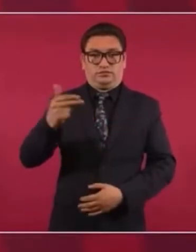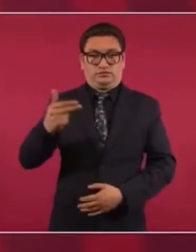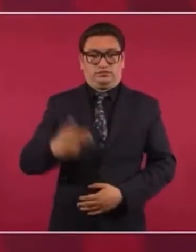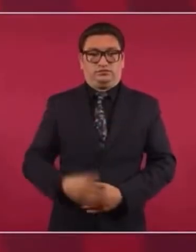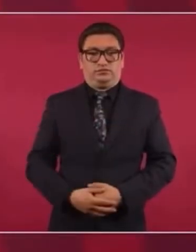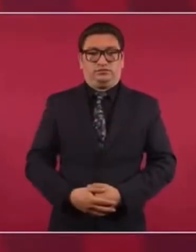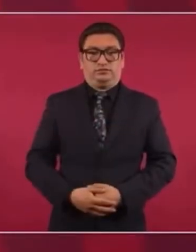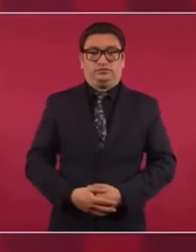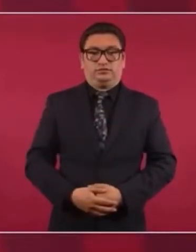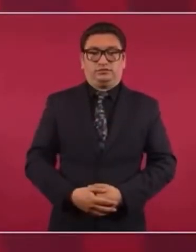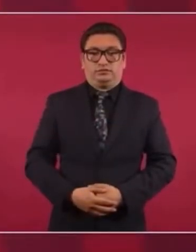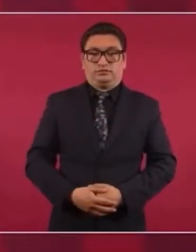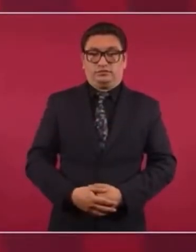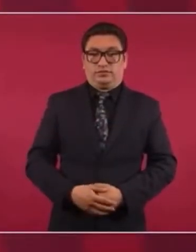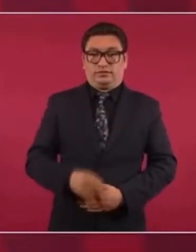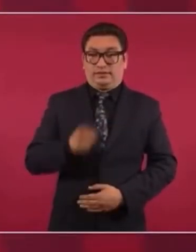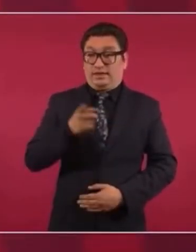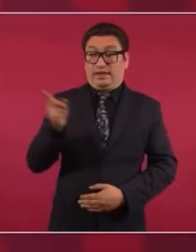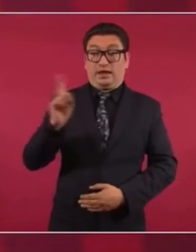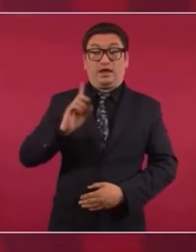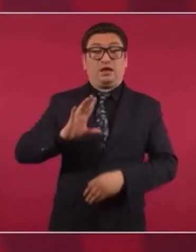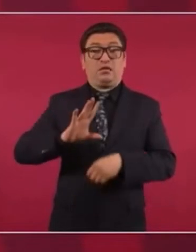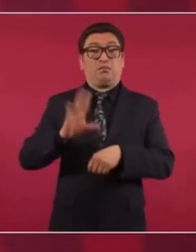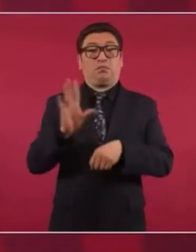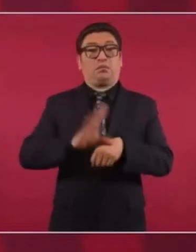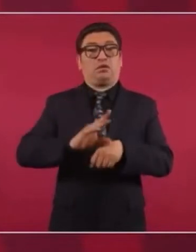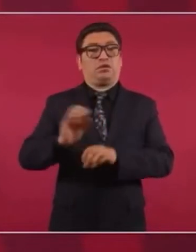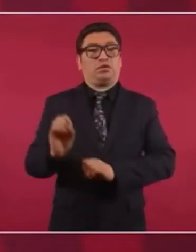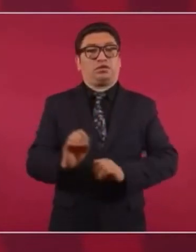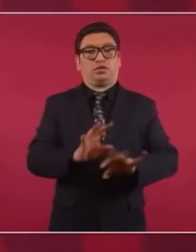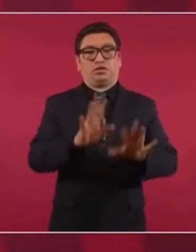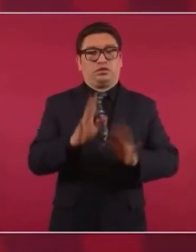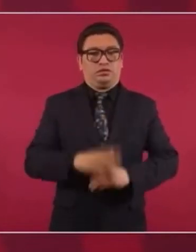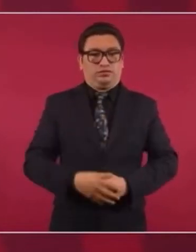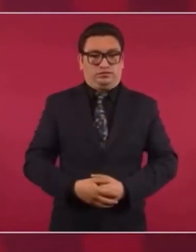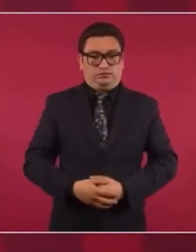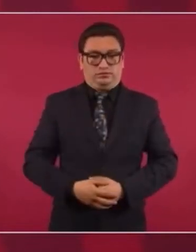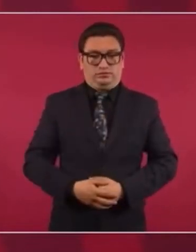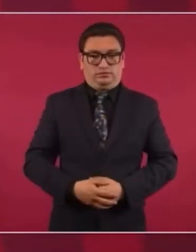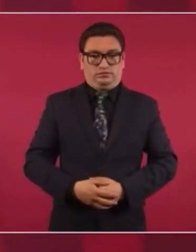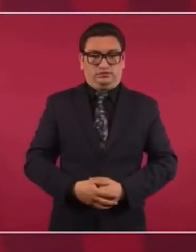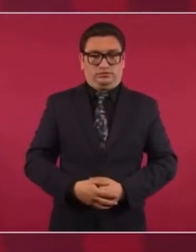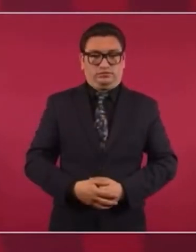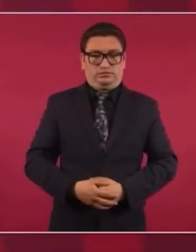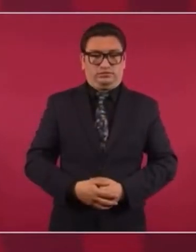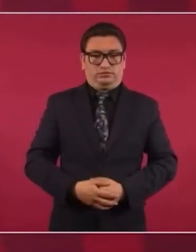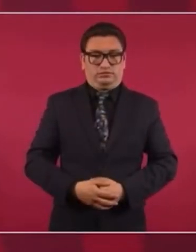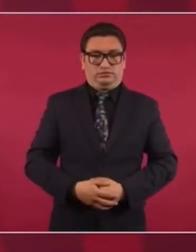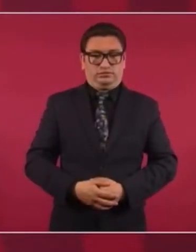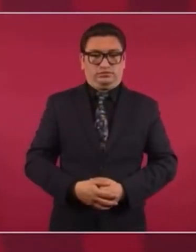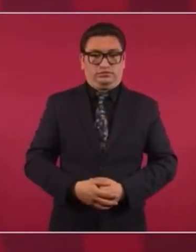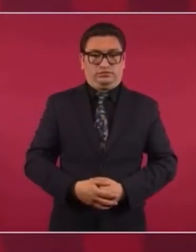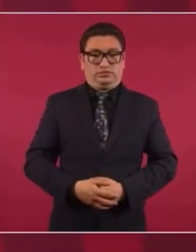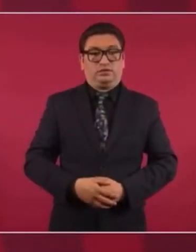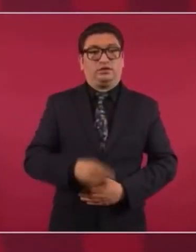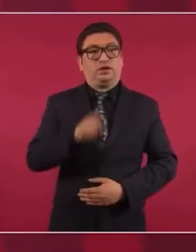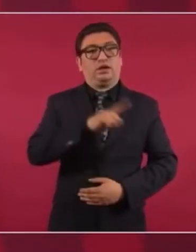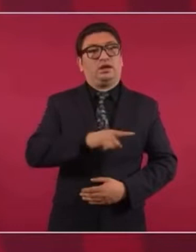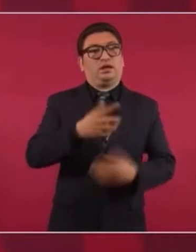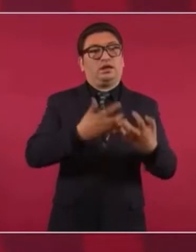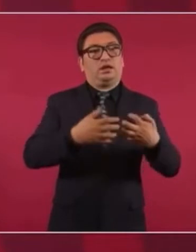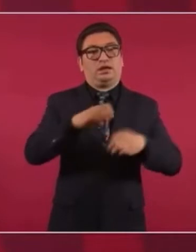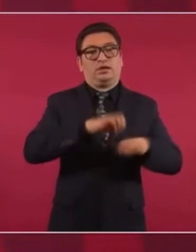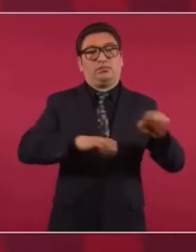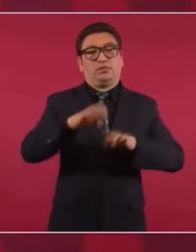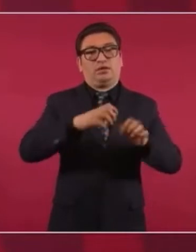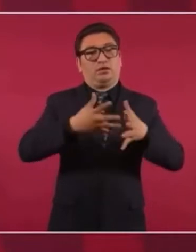se condonaron a las grandes empresas y